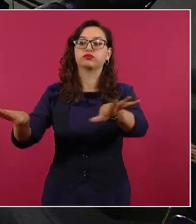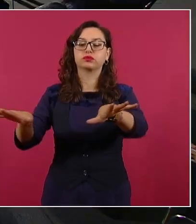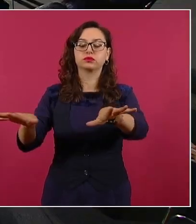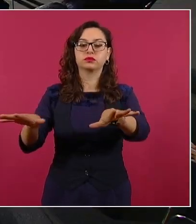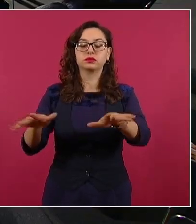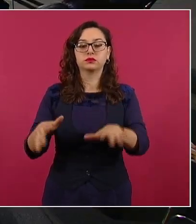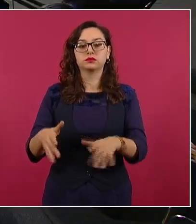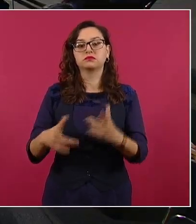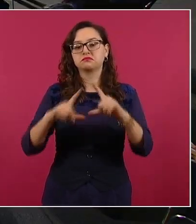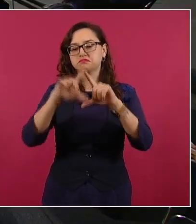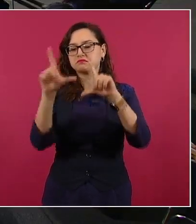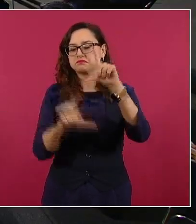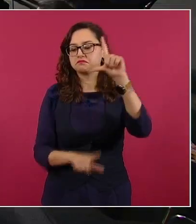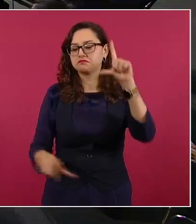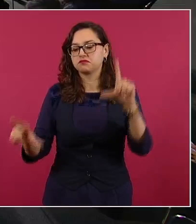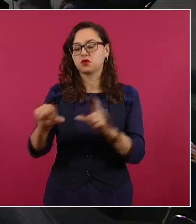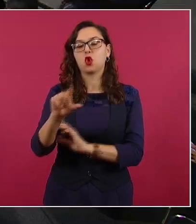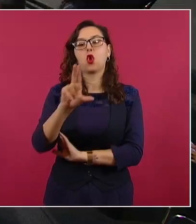ciento.